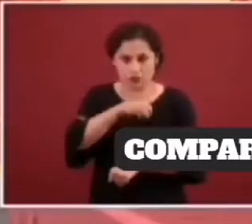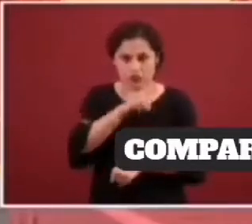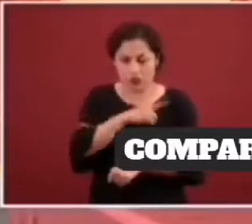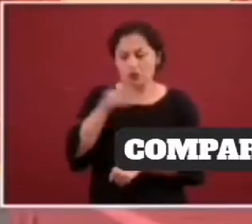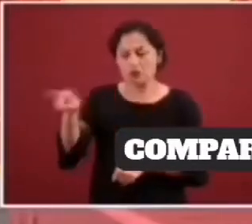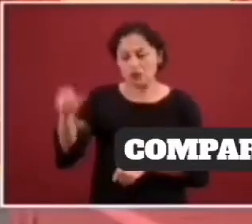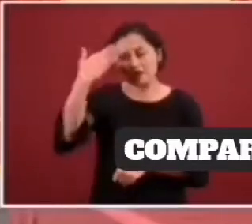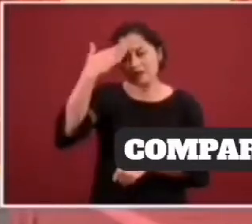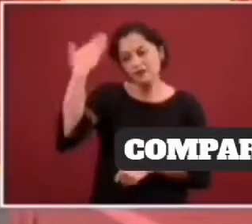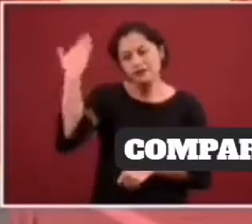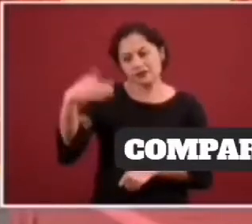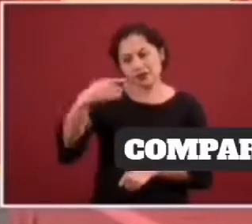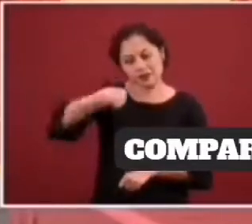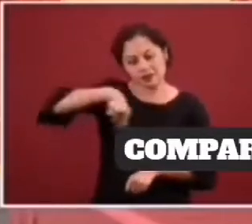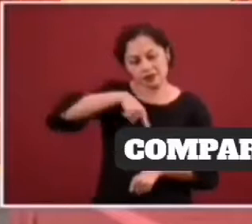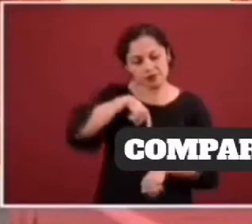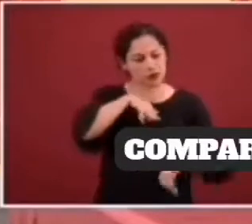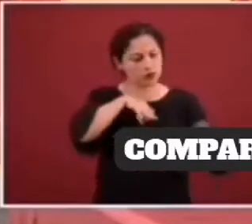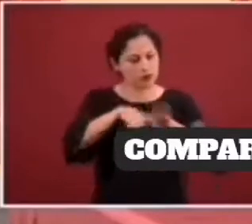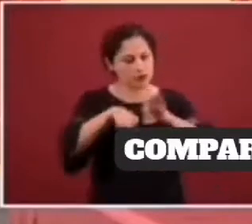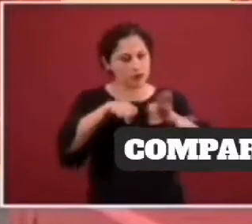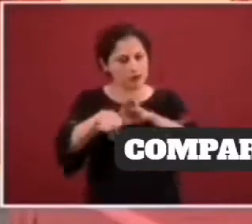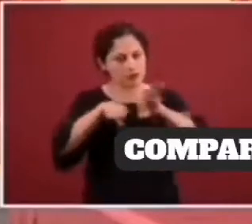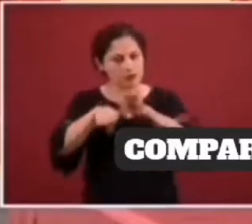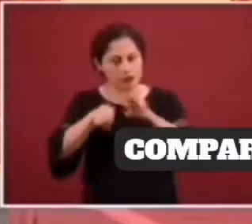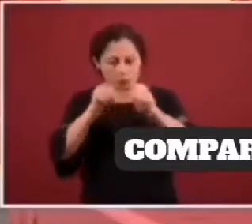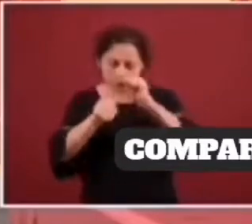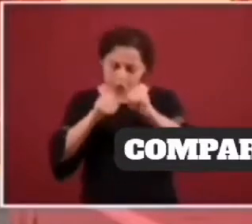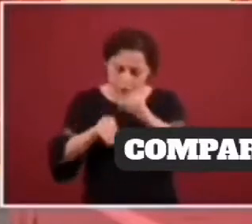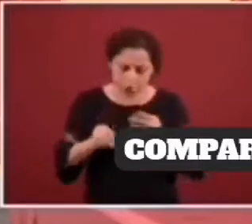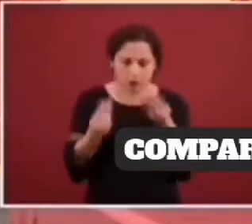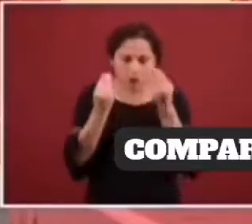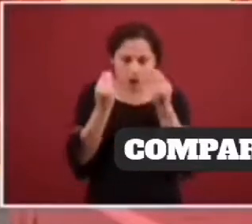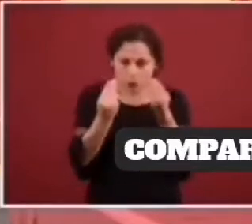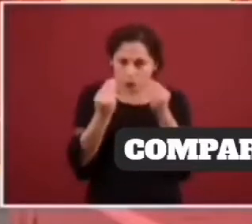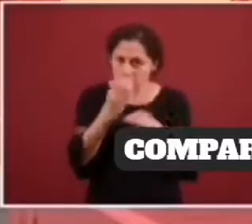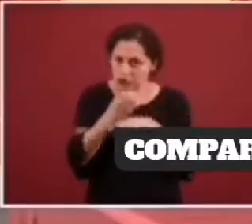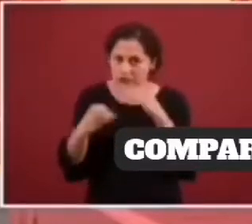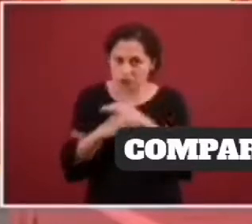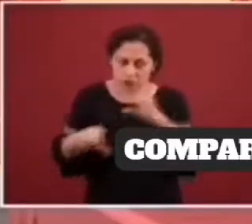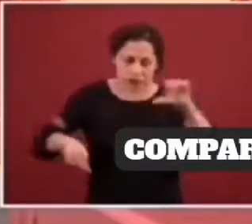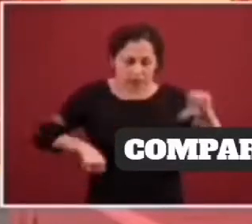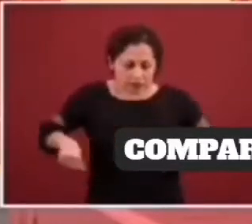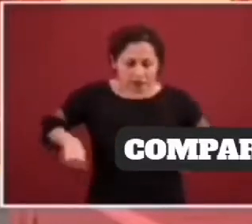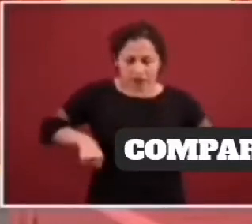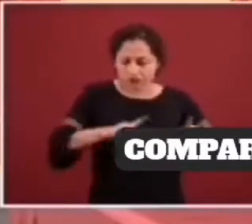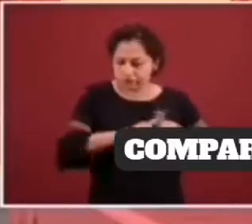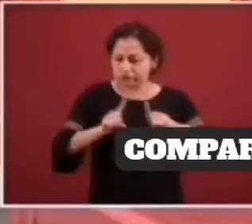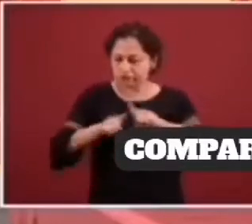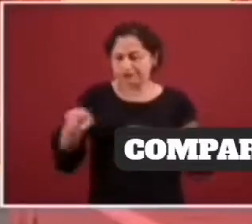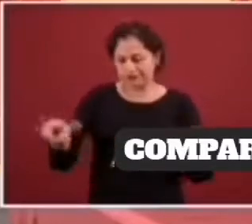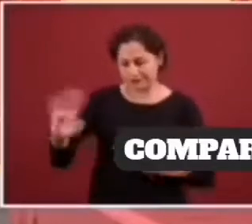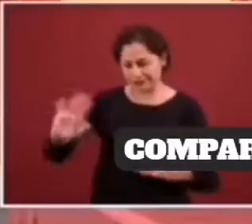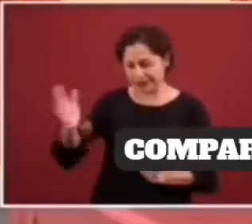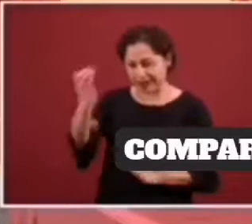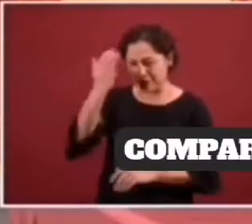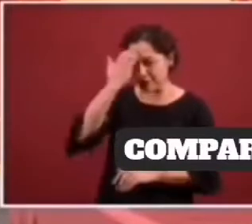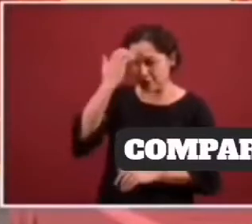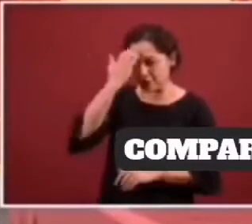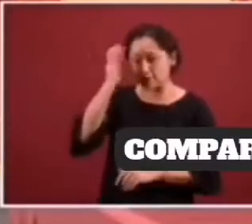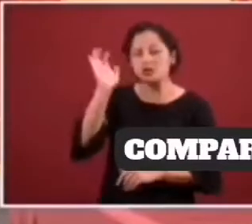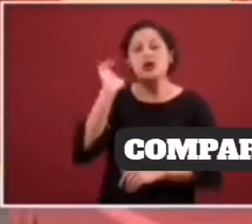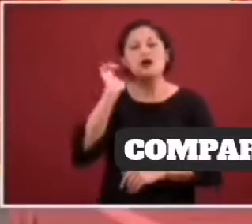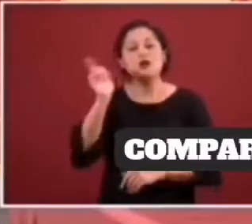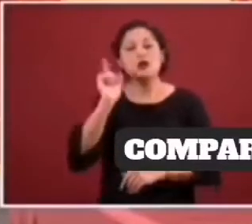sabe bien que hemos estado trabajando mucho y que estas acciones obviamente se van a